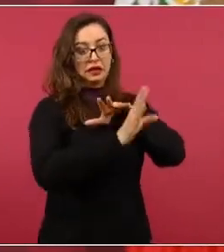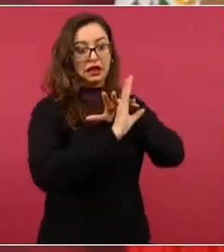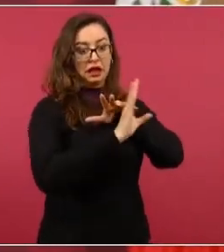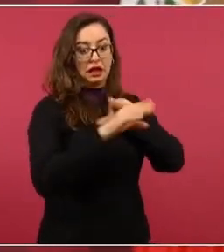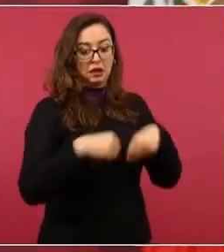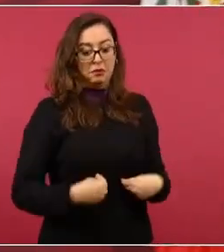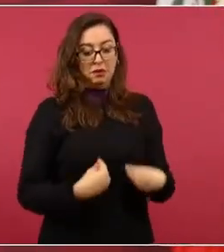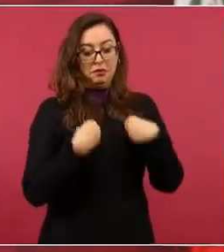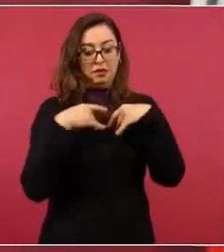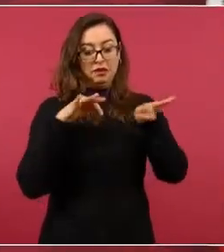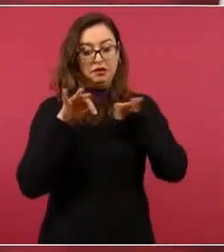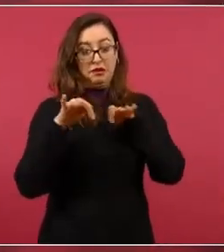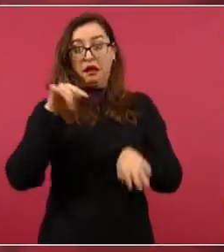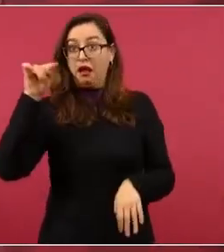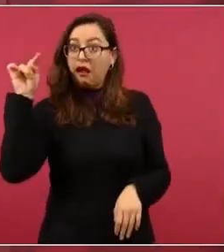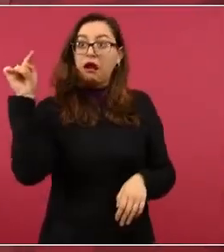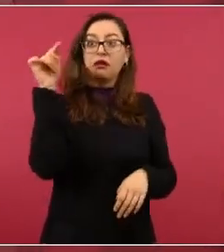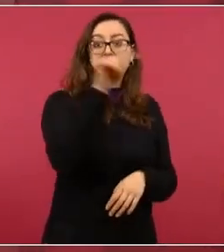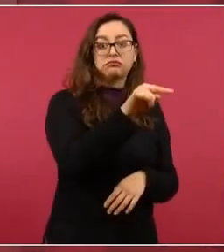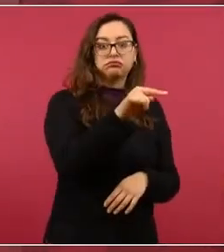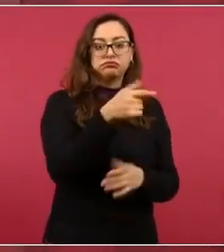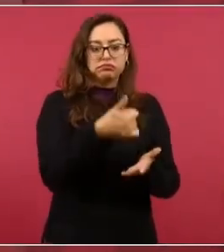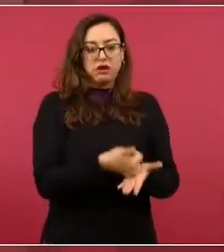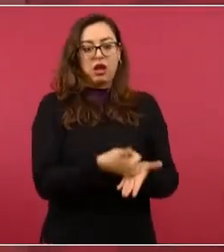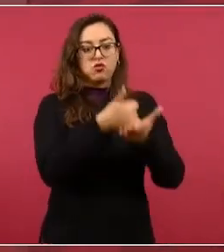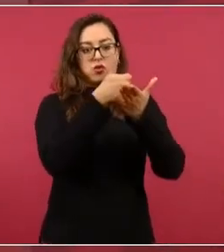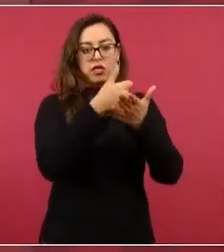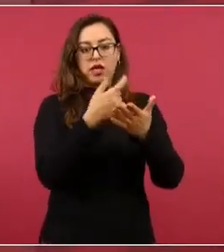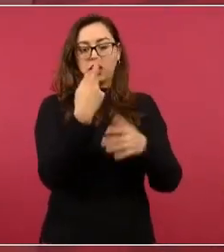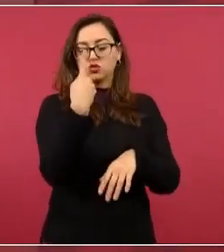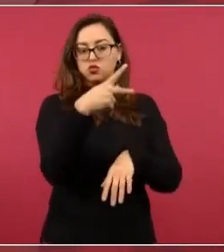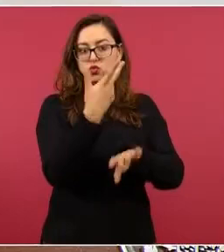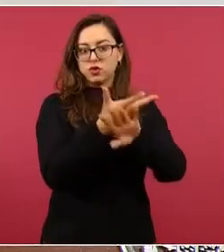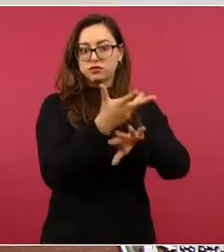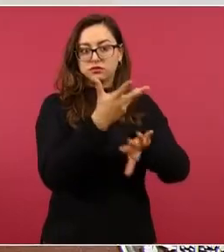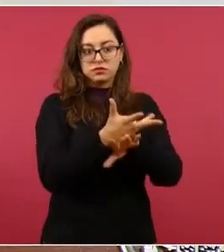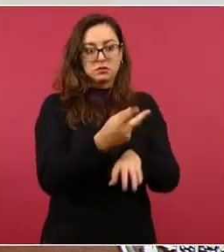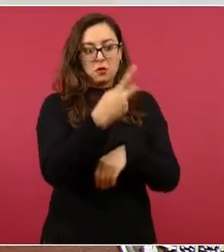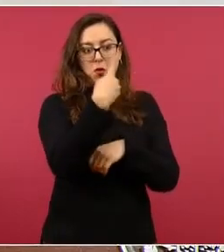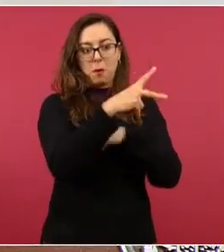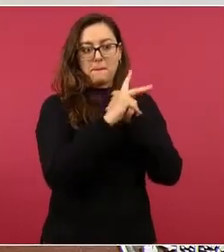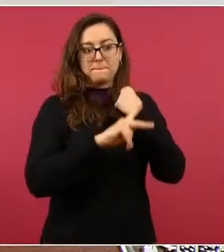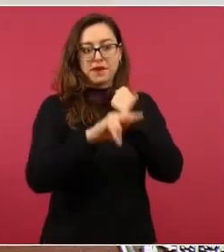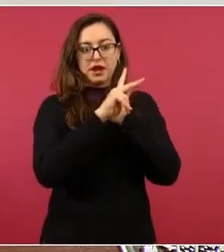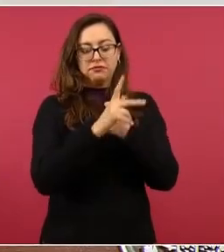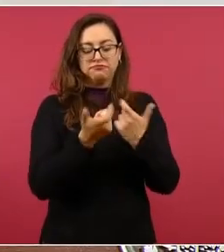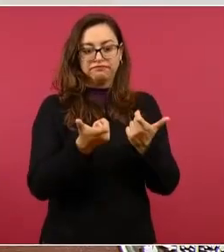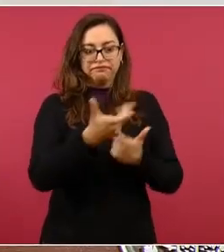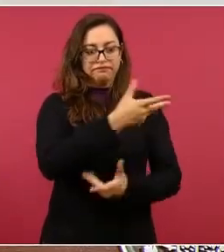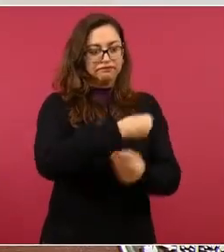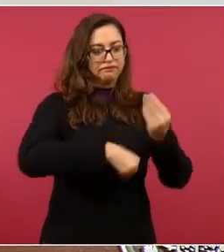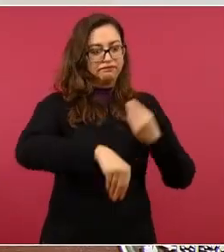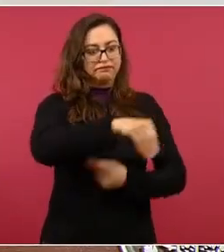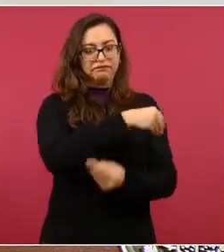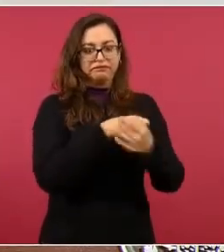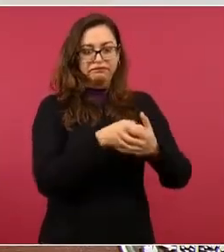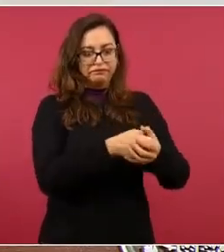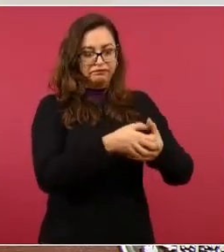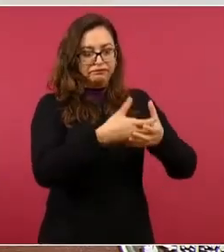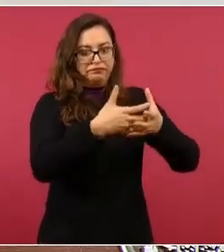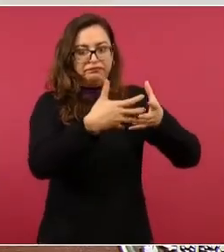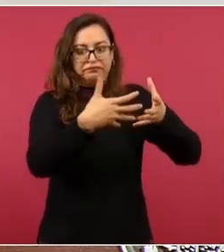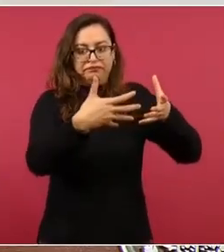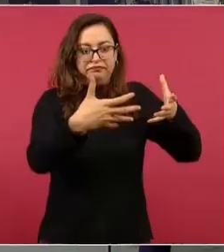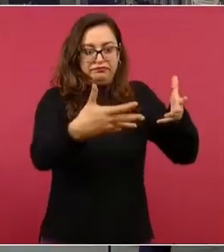Unidos contribuyen al desarrollo de esa gran nación. Y acerca del presidente